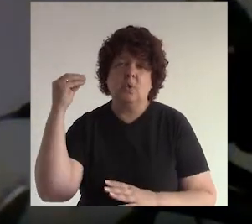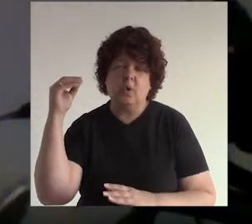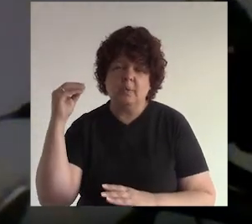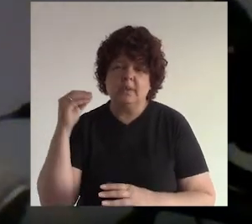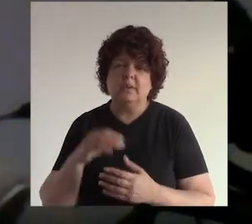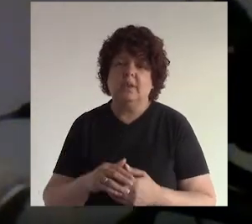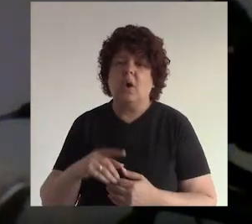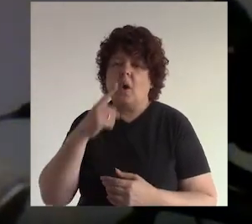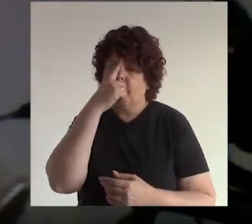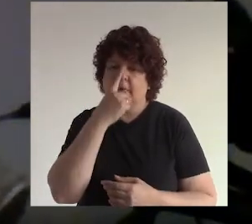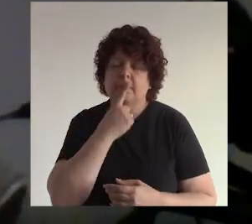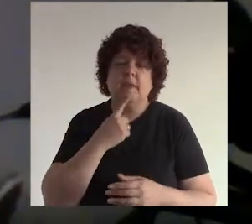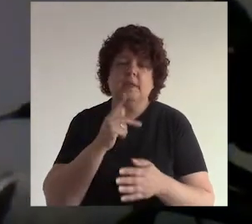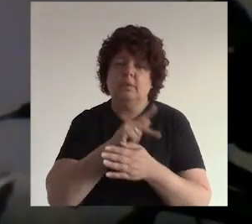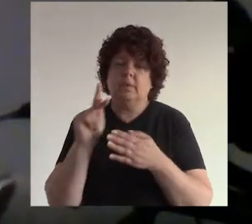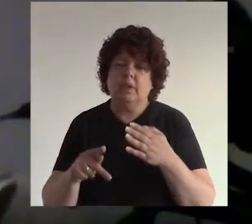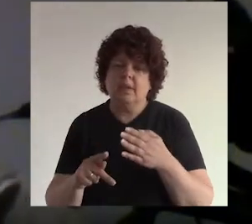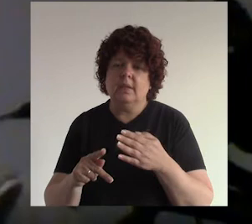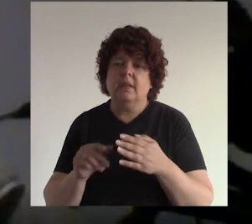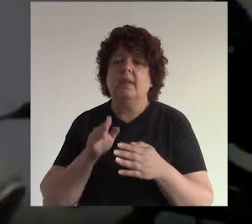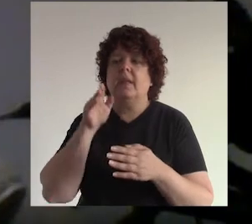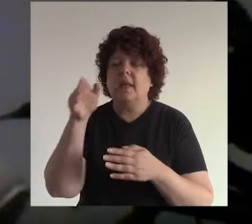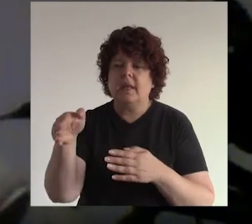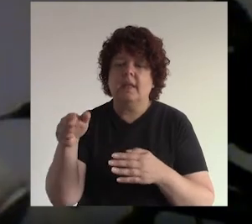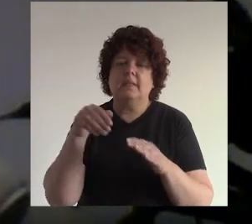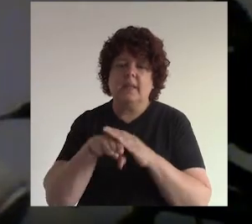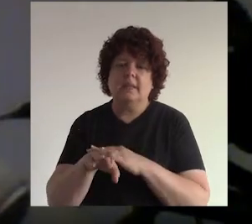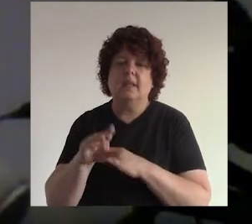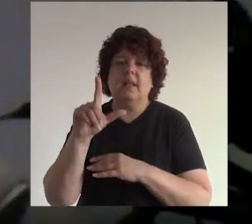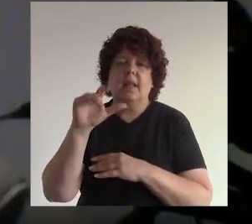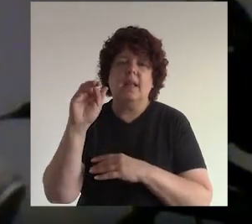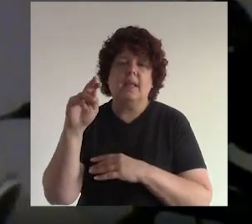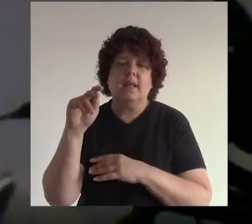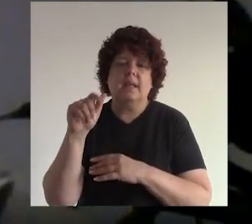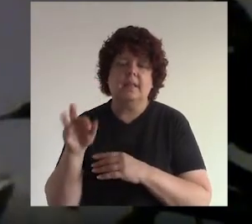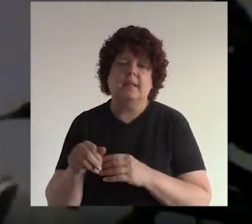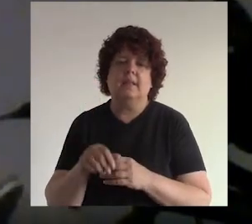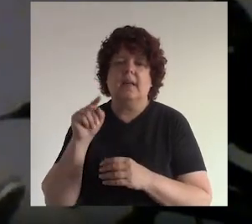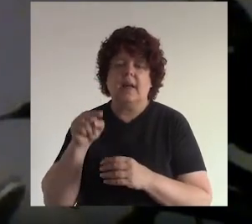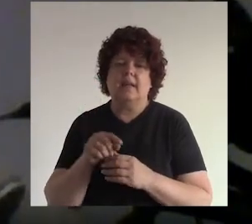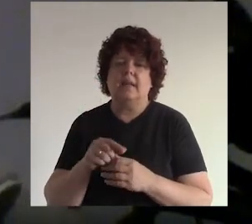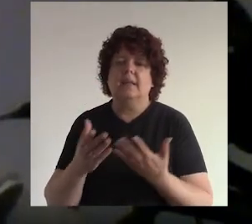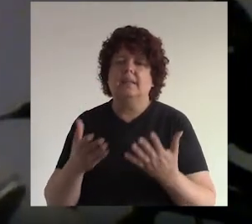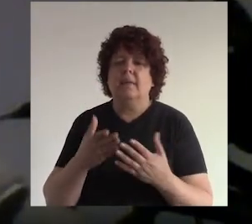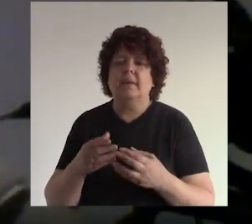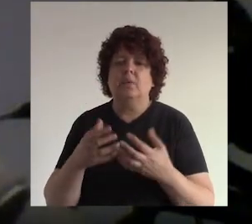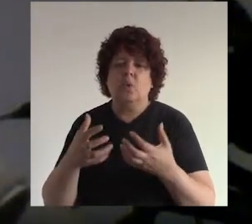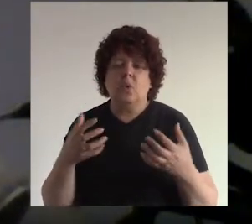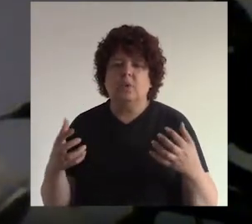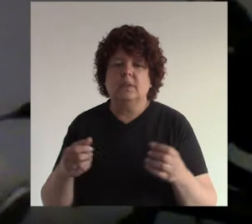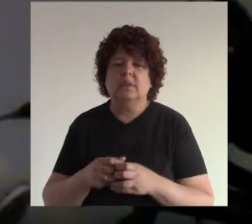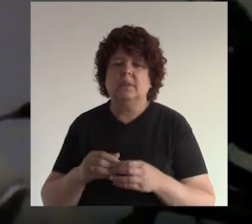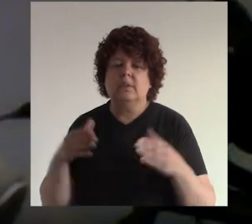el tema de perfiles profesionales deberías estar en la red social de LinkedIn ¿no? de repente tu producto es un